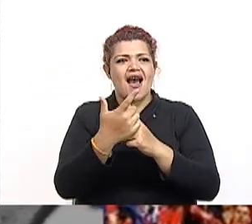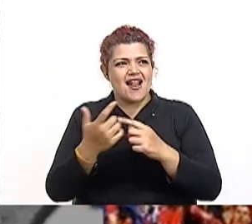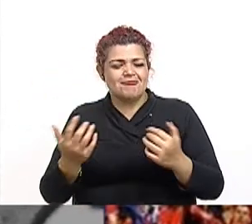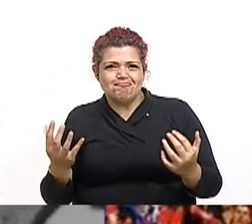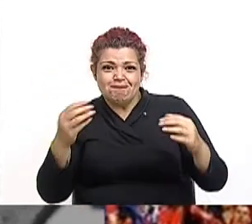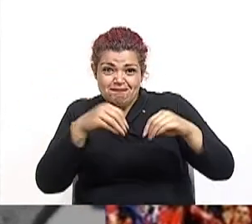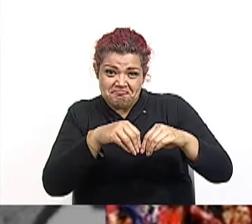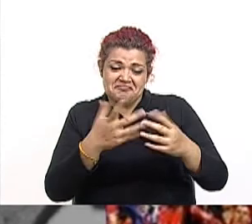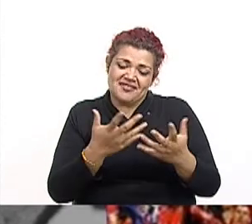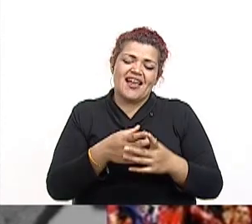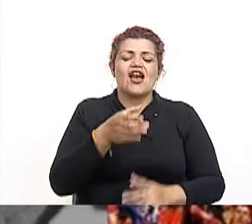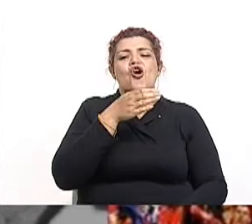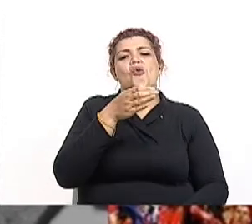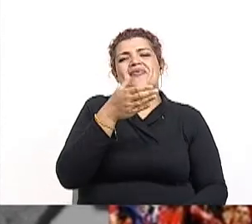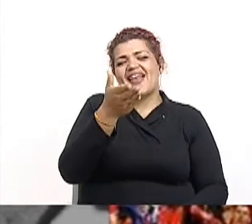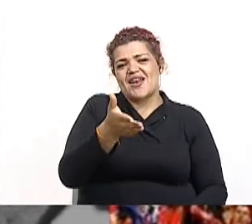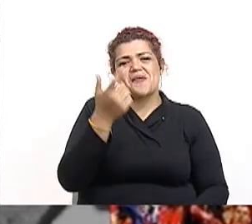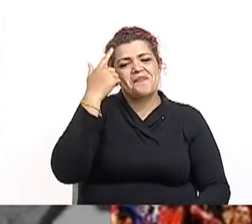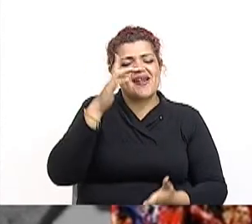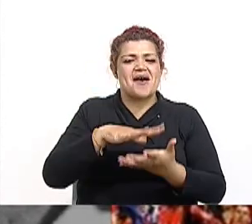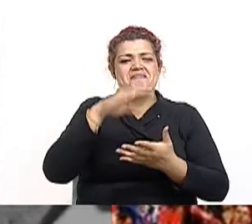comentario para Aprendo en Casa.